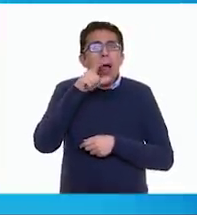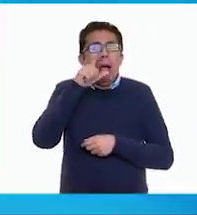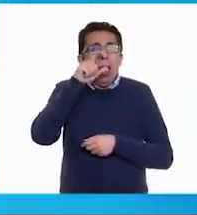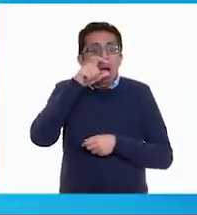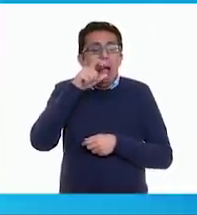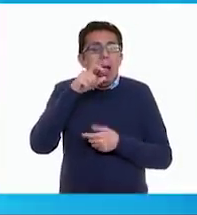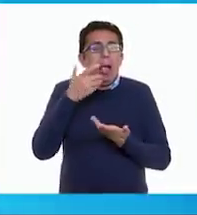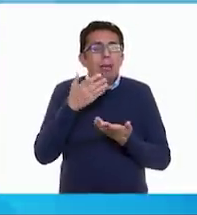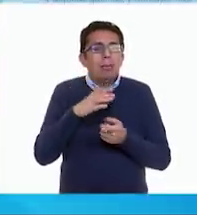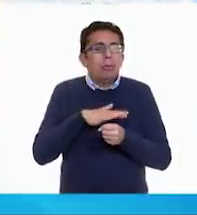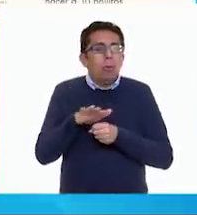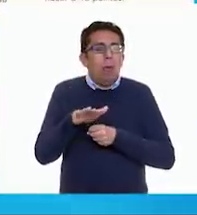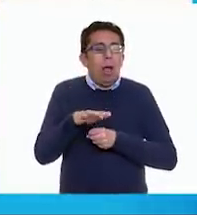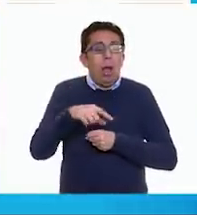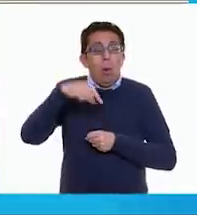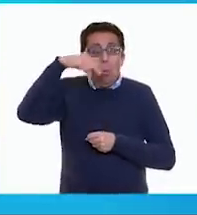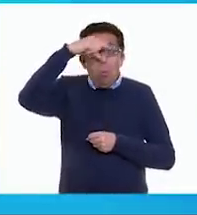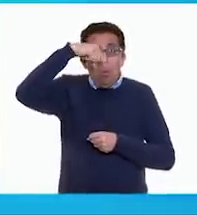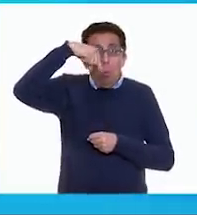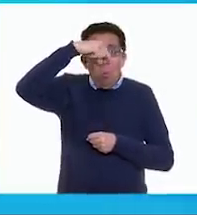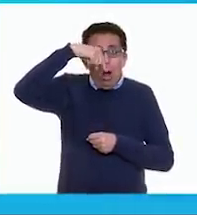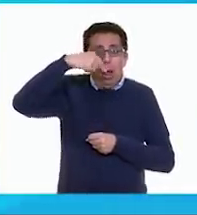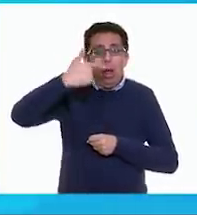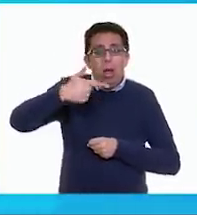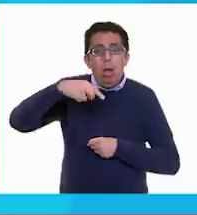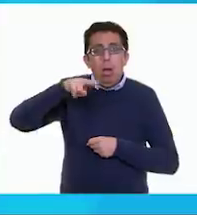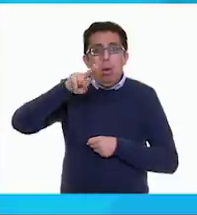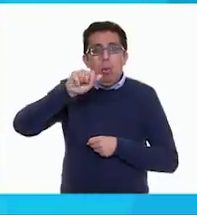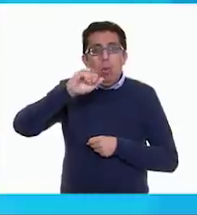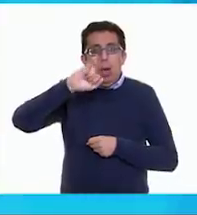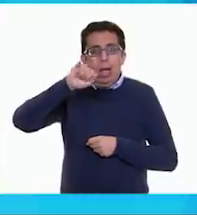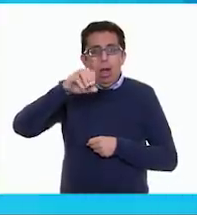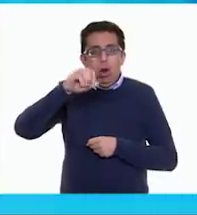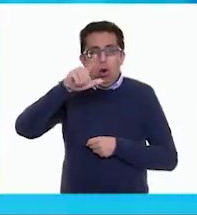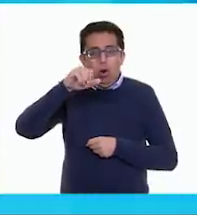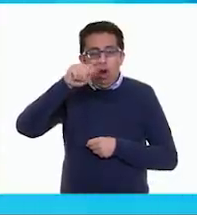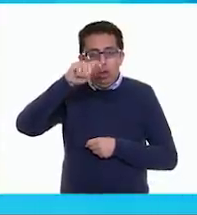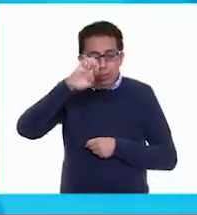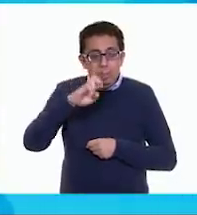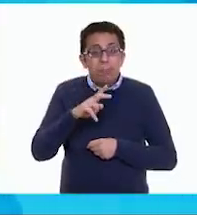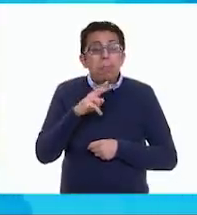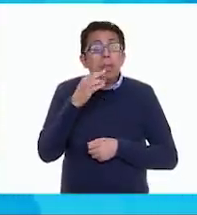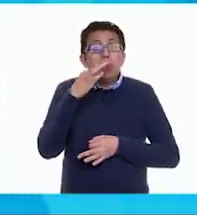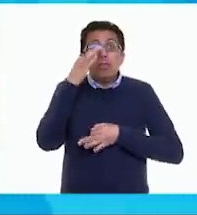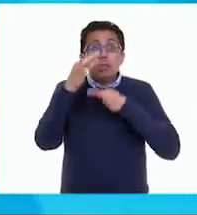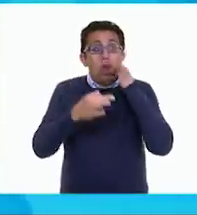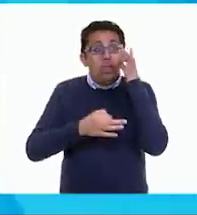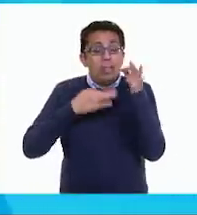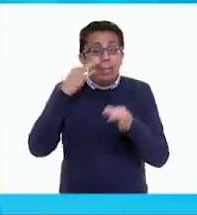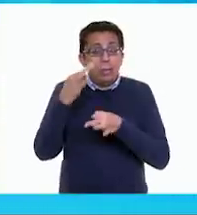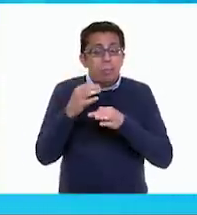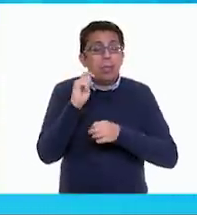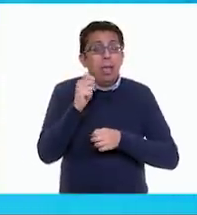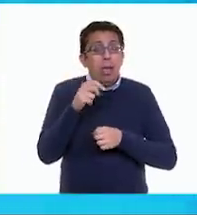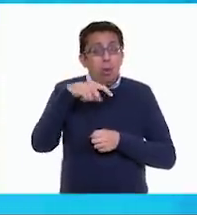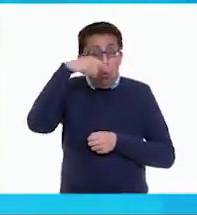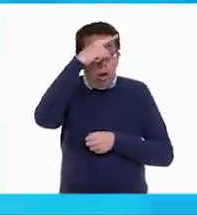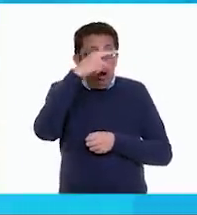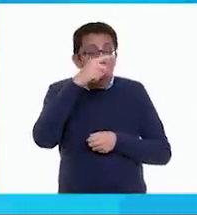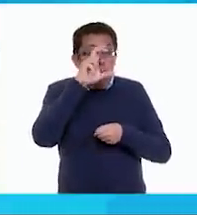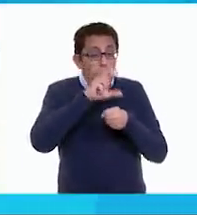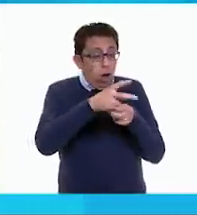Este es un guajolote. La noticia es guajolote roba huevos